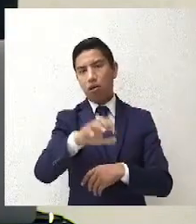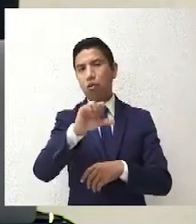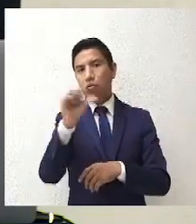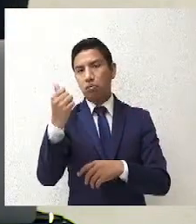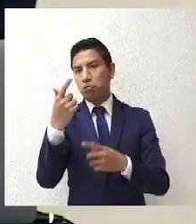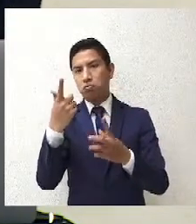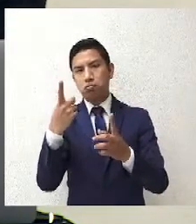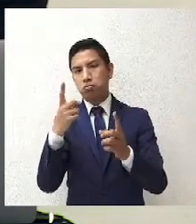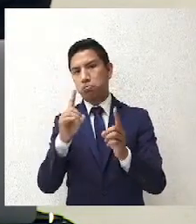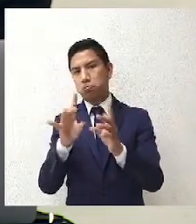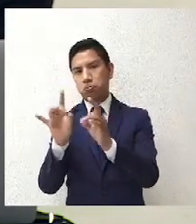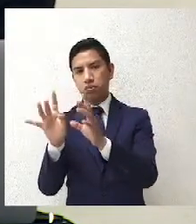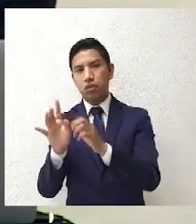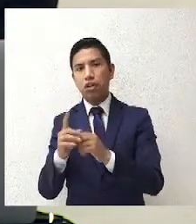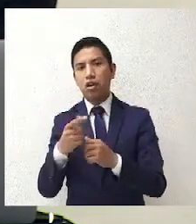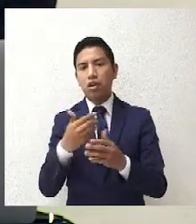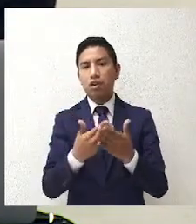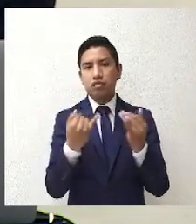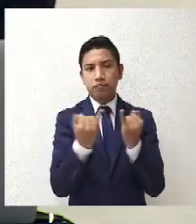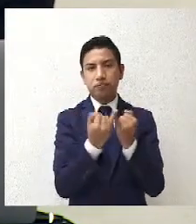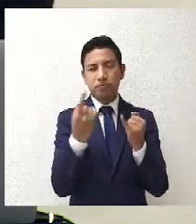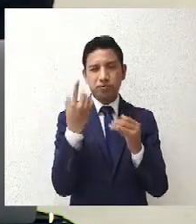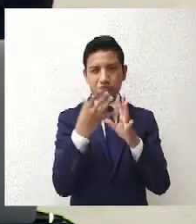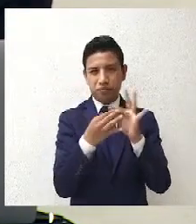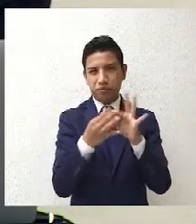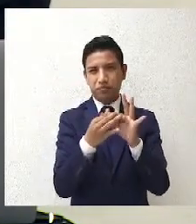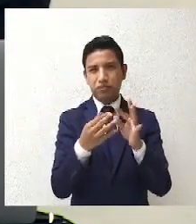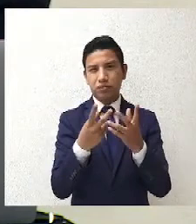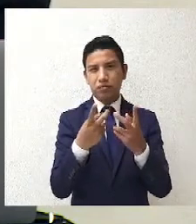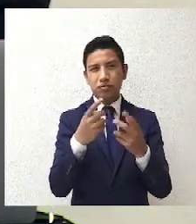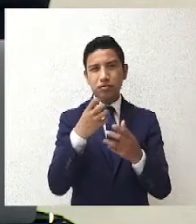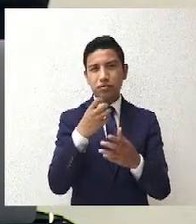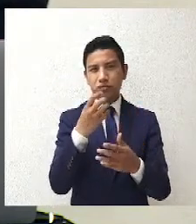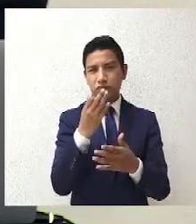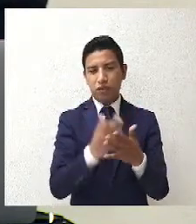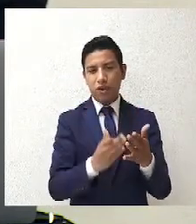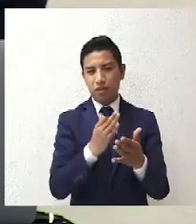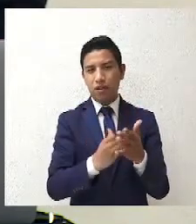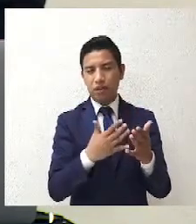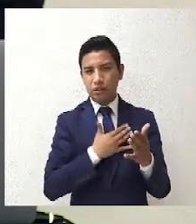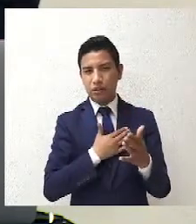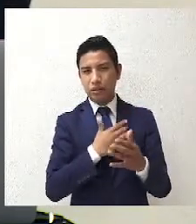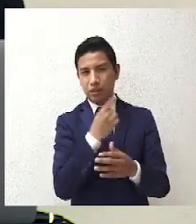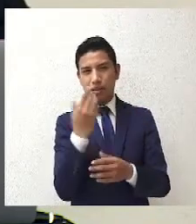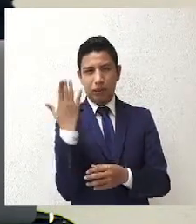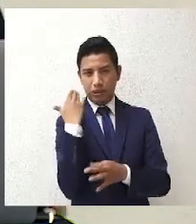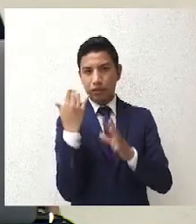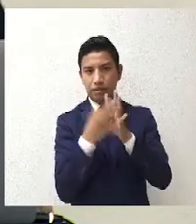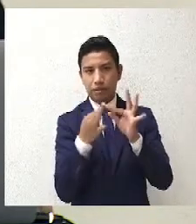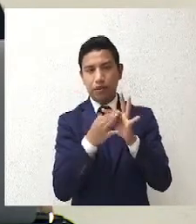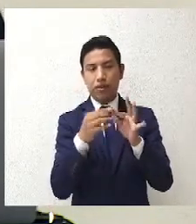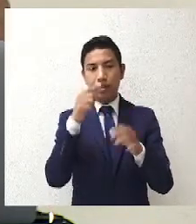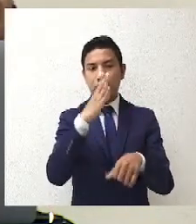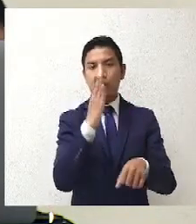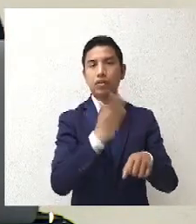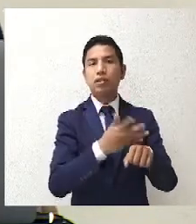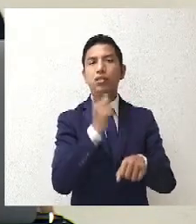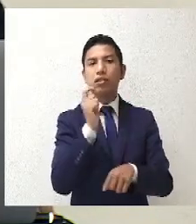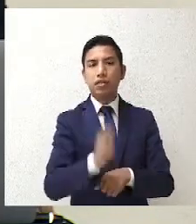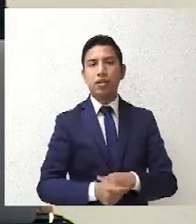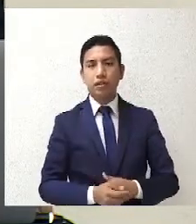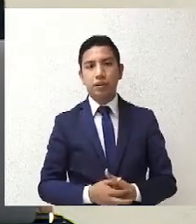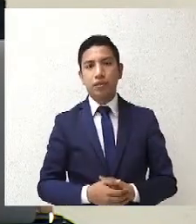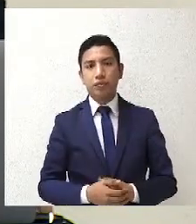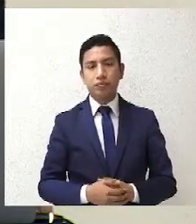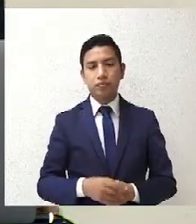Y comentar un poquito esto, saliéndome del tema, creo que fue lo que me faltó y se dijo en nuestra sentencia, y fue importante respecto